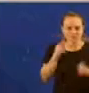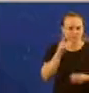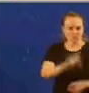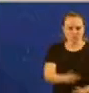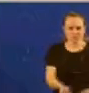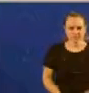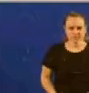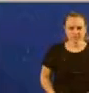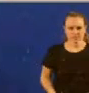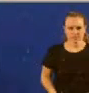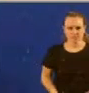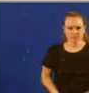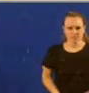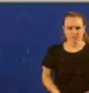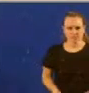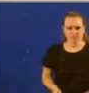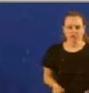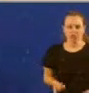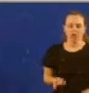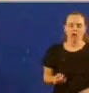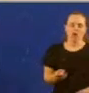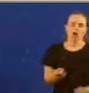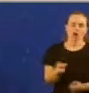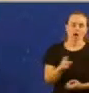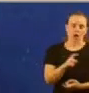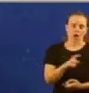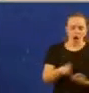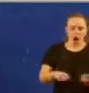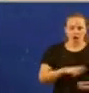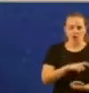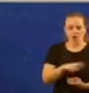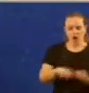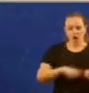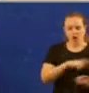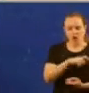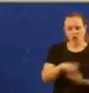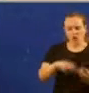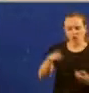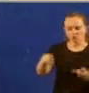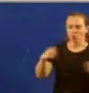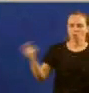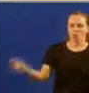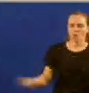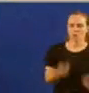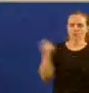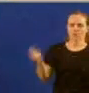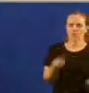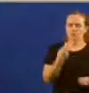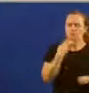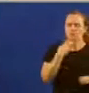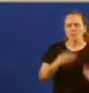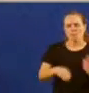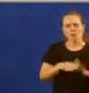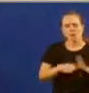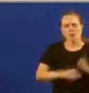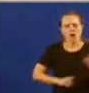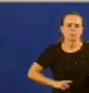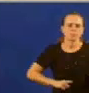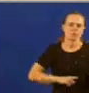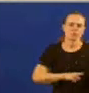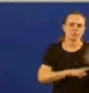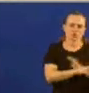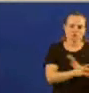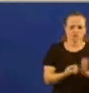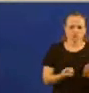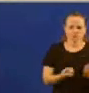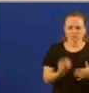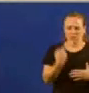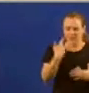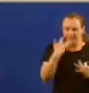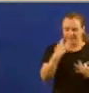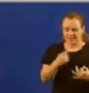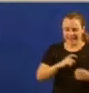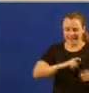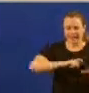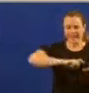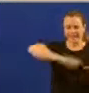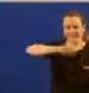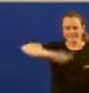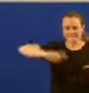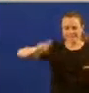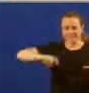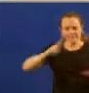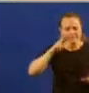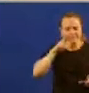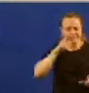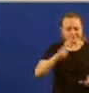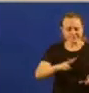Ano tras ano, nos anuncia grandes avances e iniciativas que non teñen reflexo posterior na realidade ou nas estatísticas. É